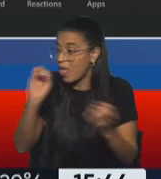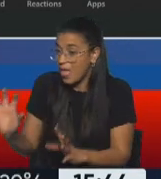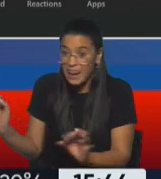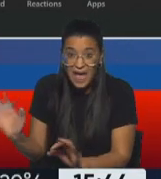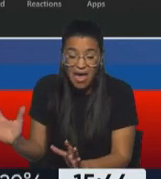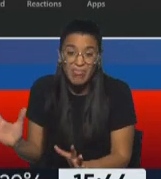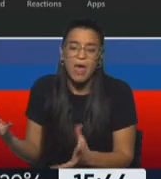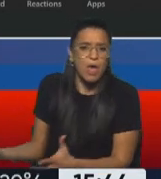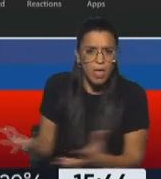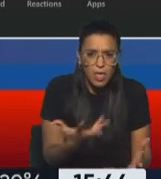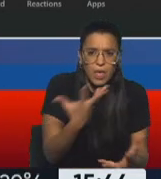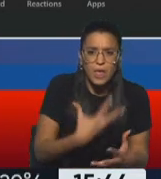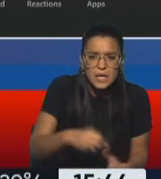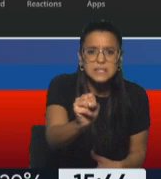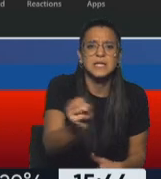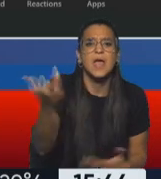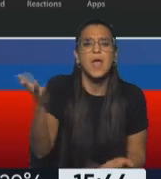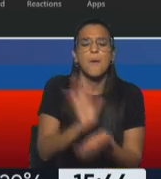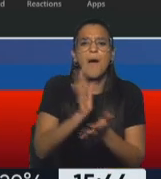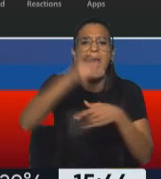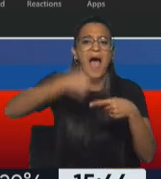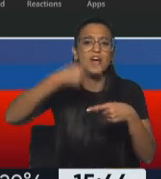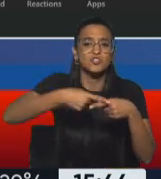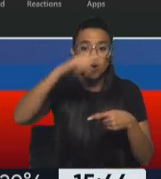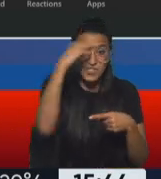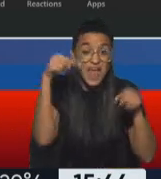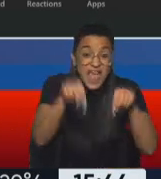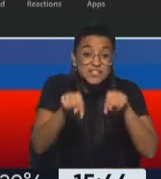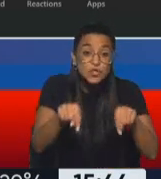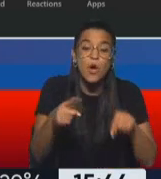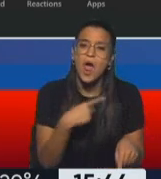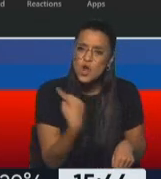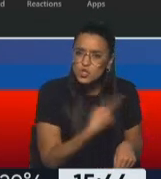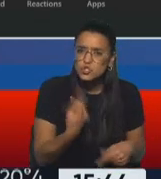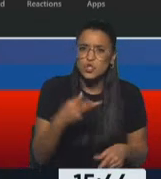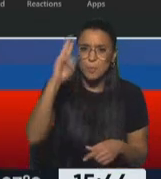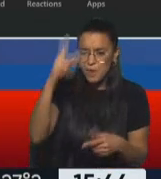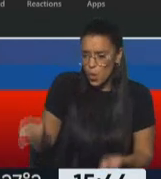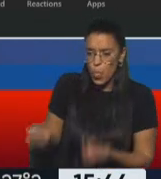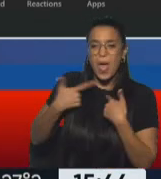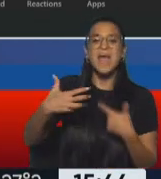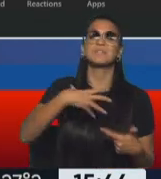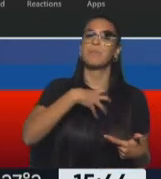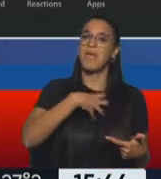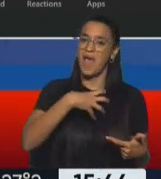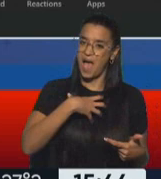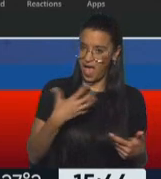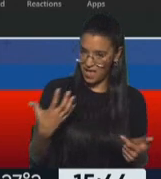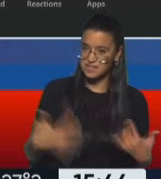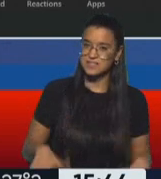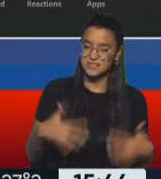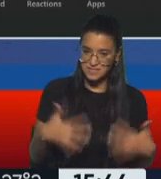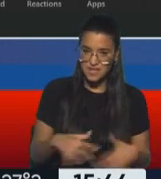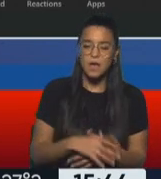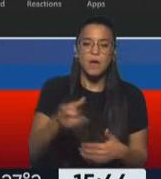a las ceremonias nacionales, pues eso a nosotros los peruanos nos da una esperanza, ¿no? Una esperanza